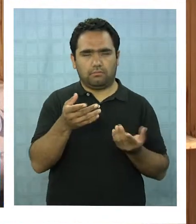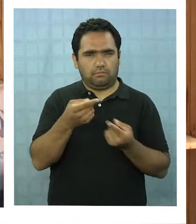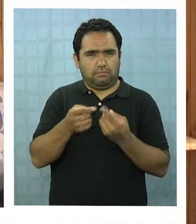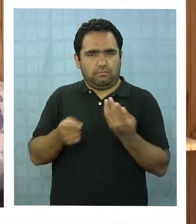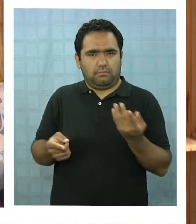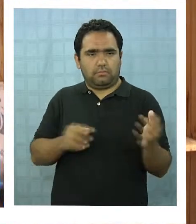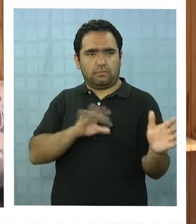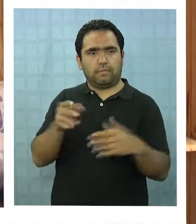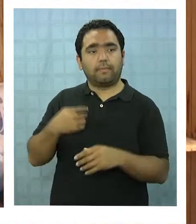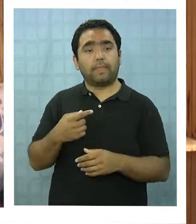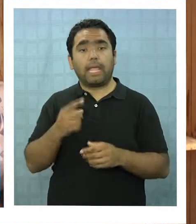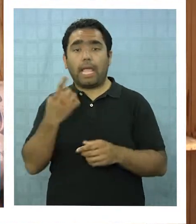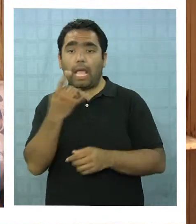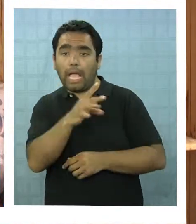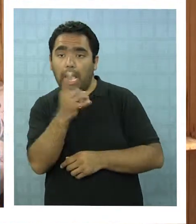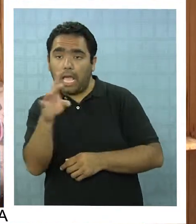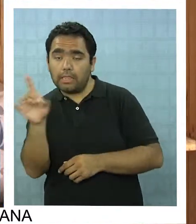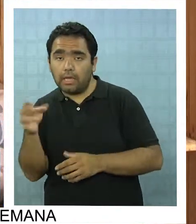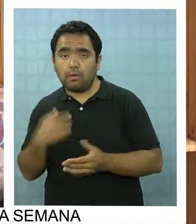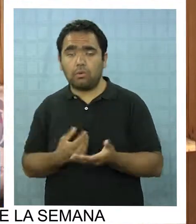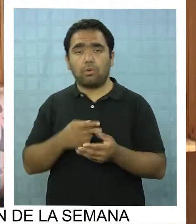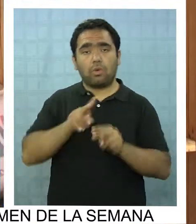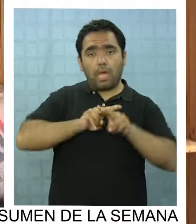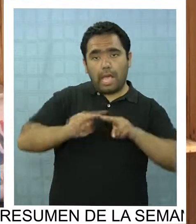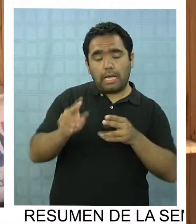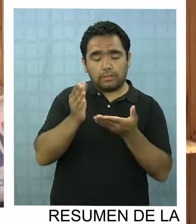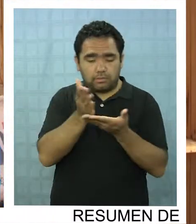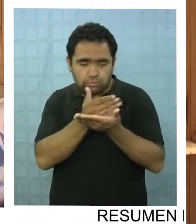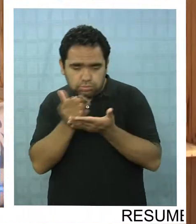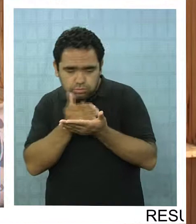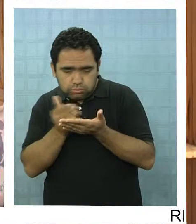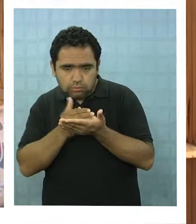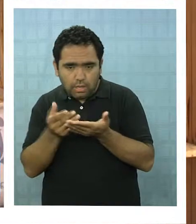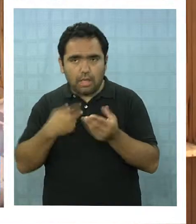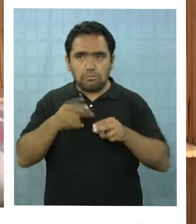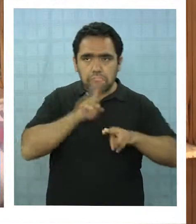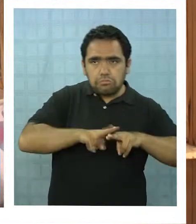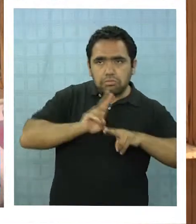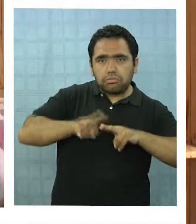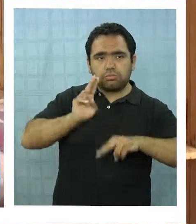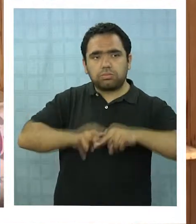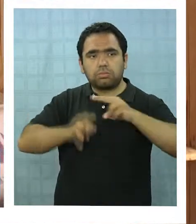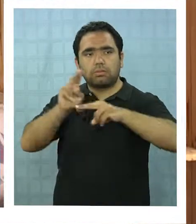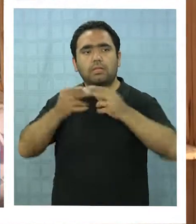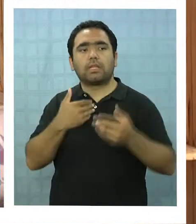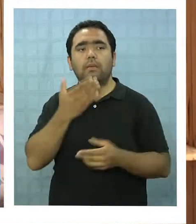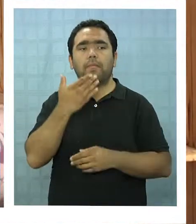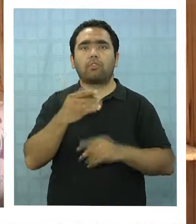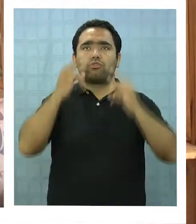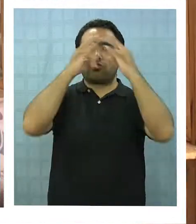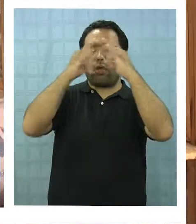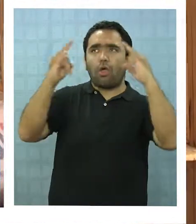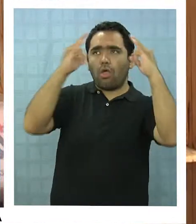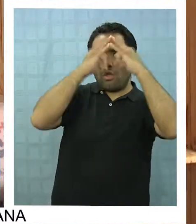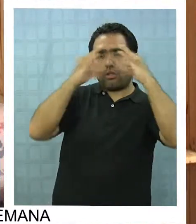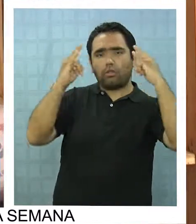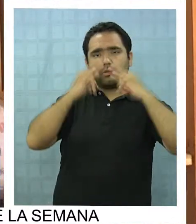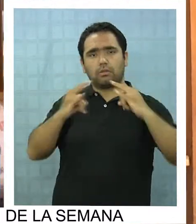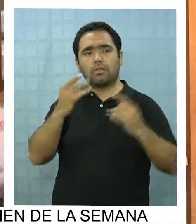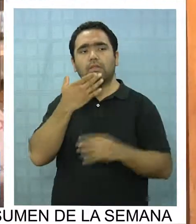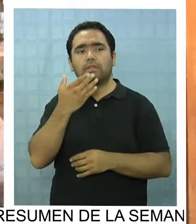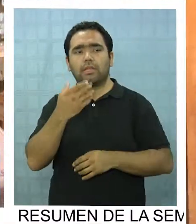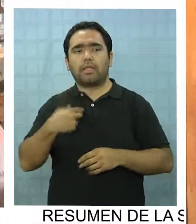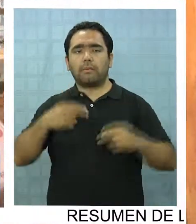acuerdo a un plan, un arquitecto que nos ayudó, o sea, todo esto está sumamente regulado. Pusimos todo, pusimos un sistema